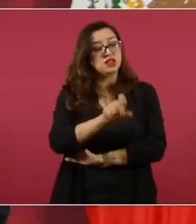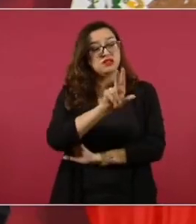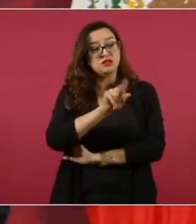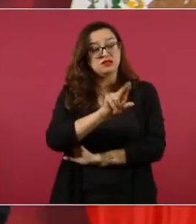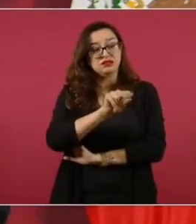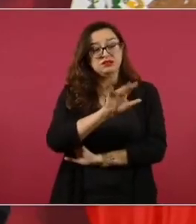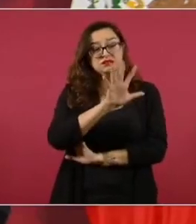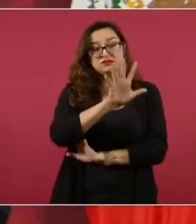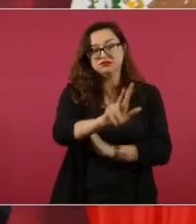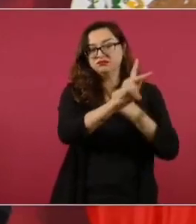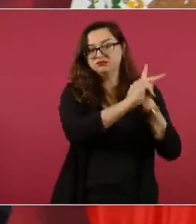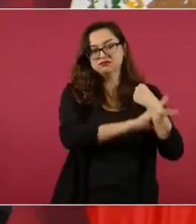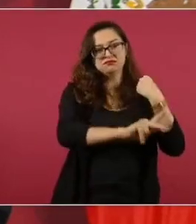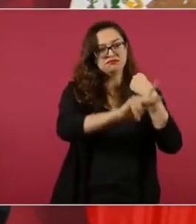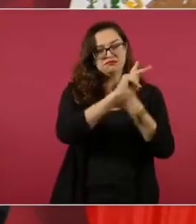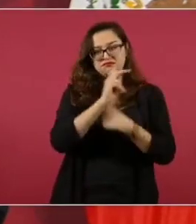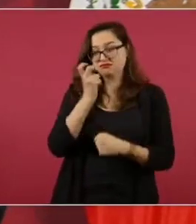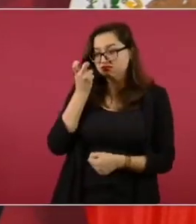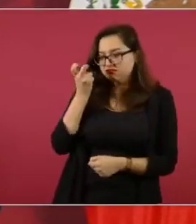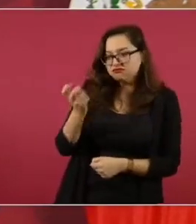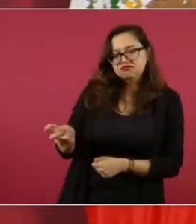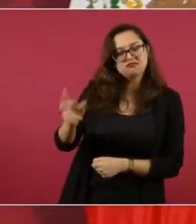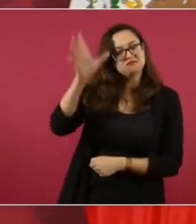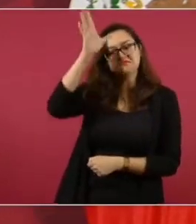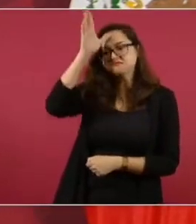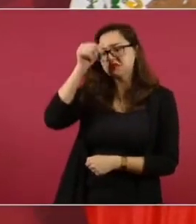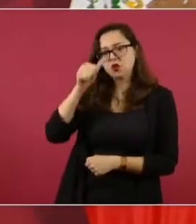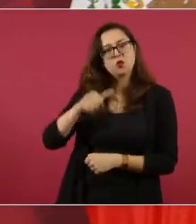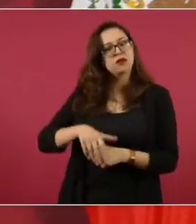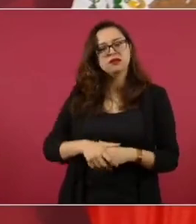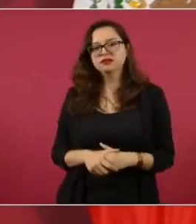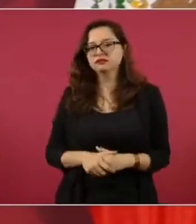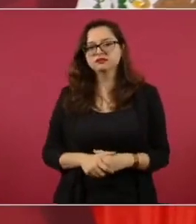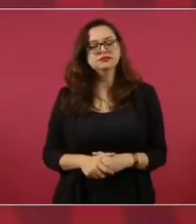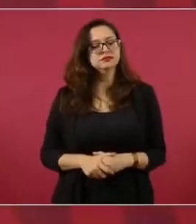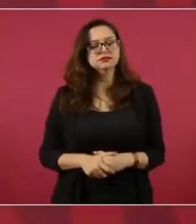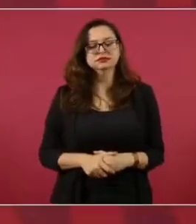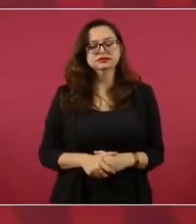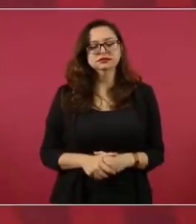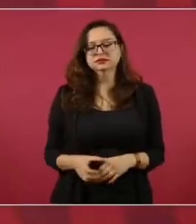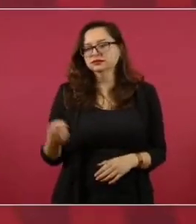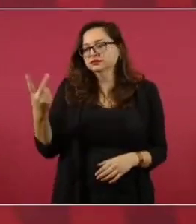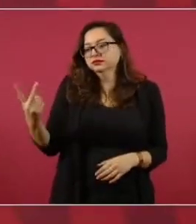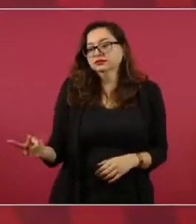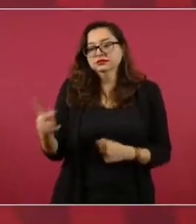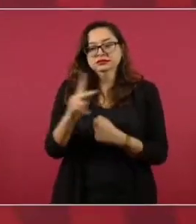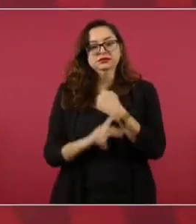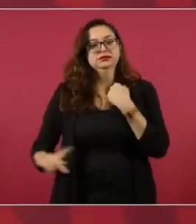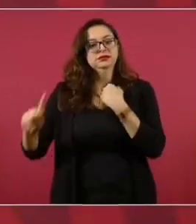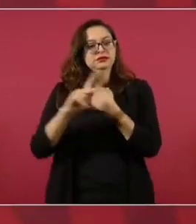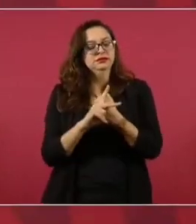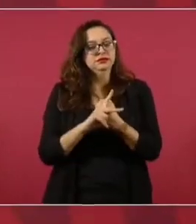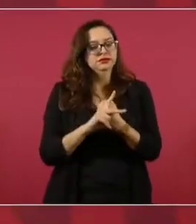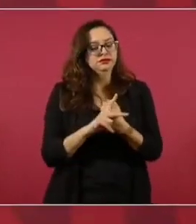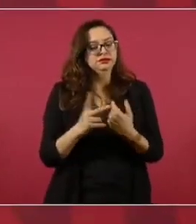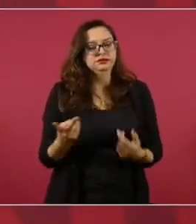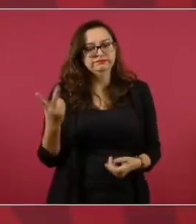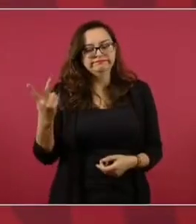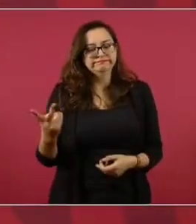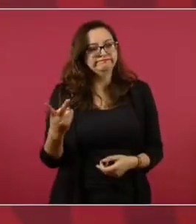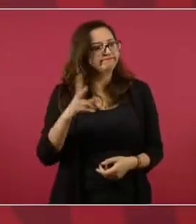dos en contra y dos abstenciones,